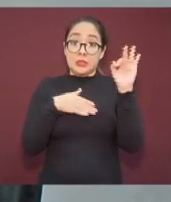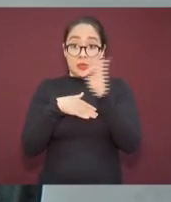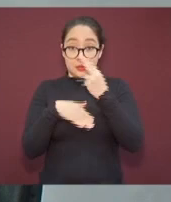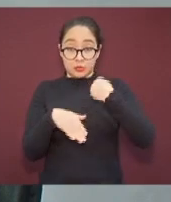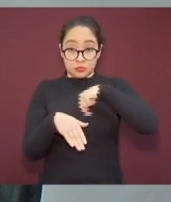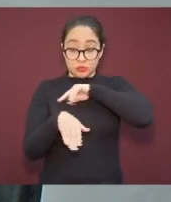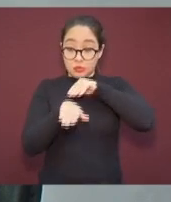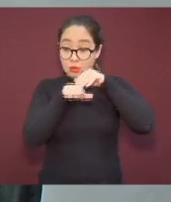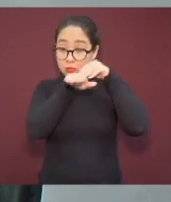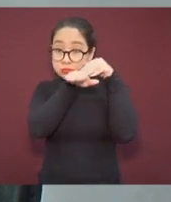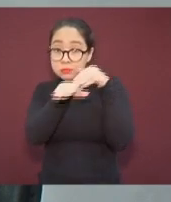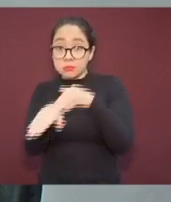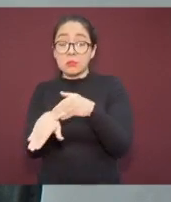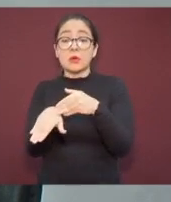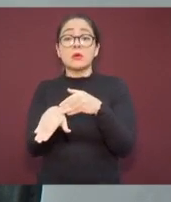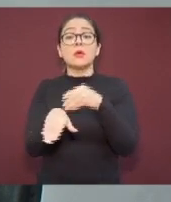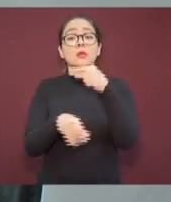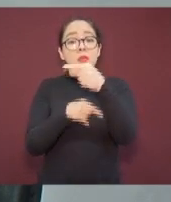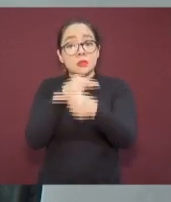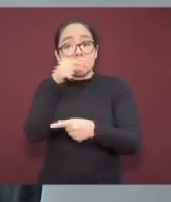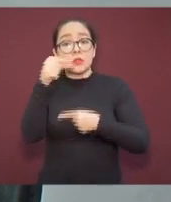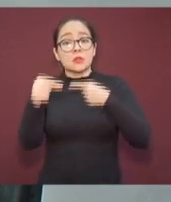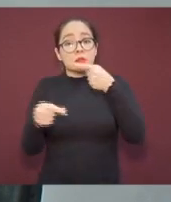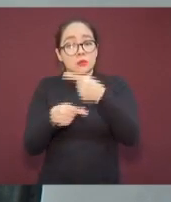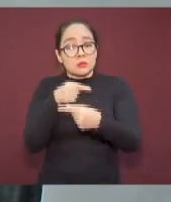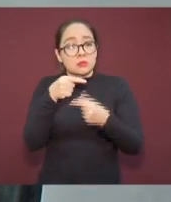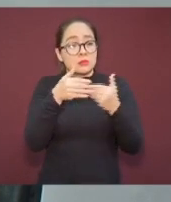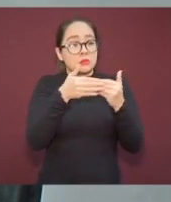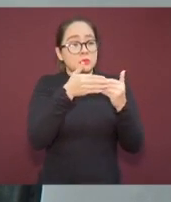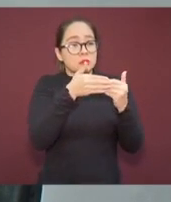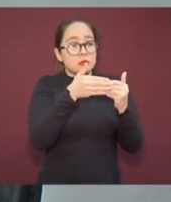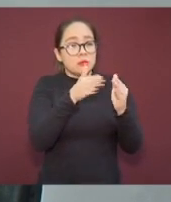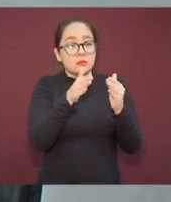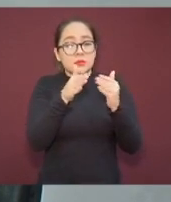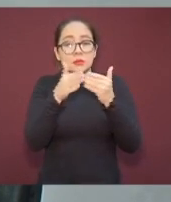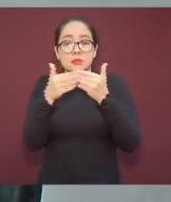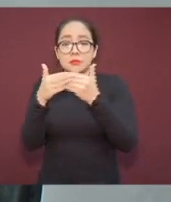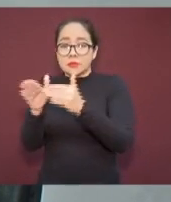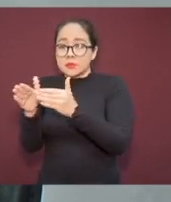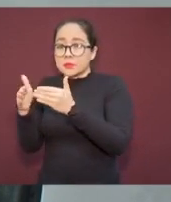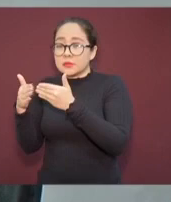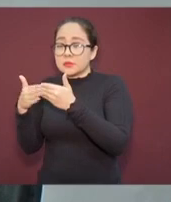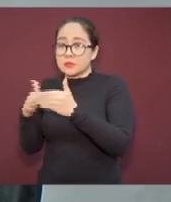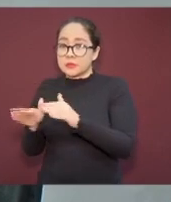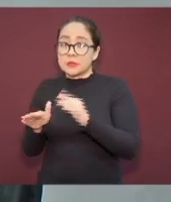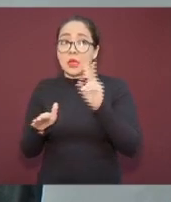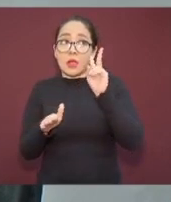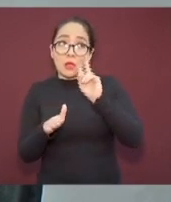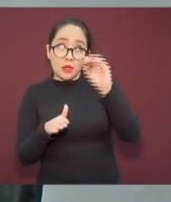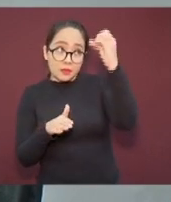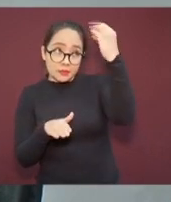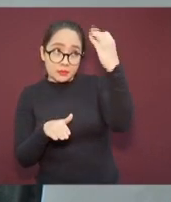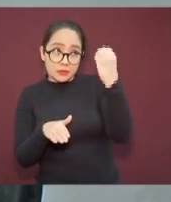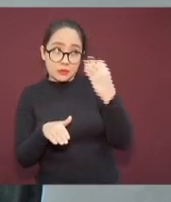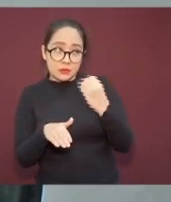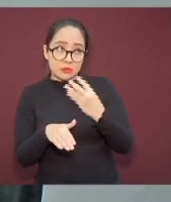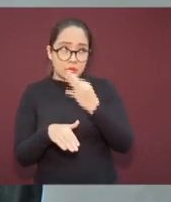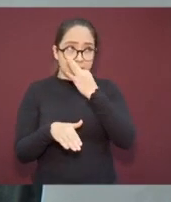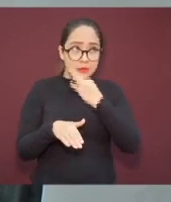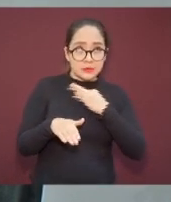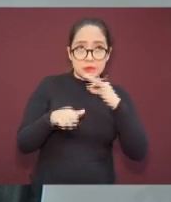poco y podremos ir abriendo otros espacios conforme marque el semáforo de contagio y hospitalización.